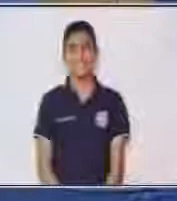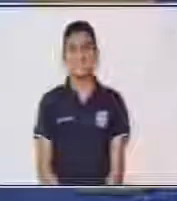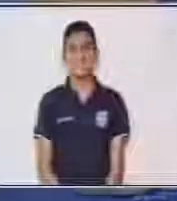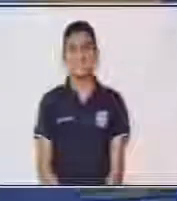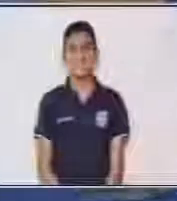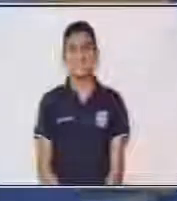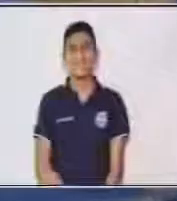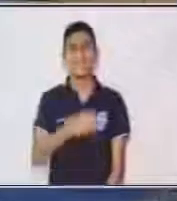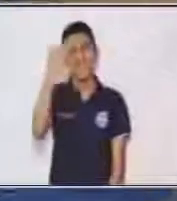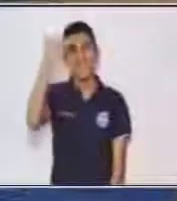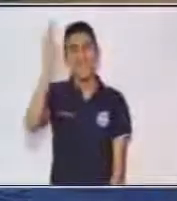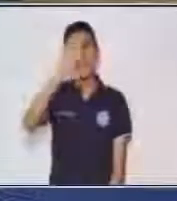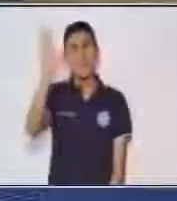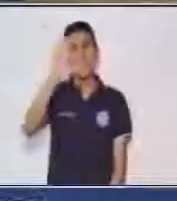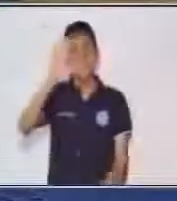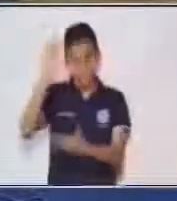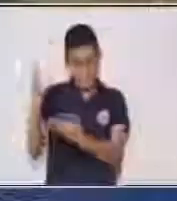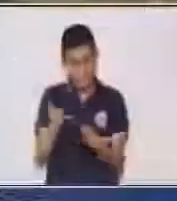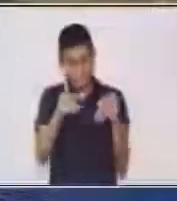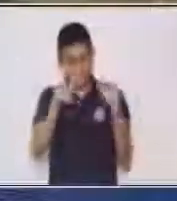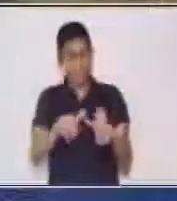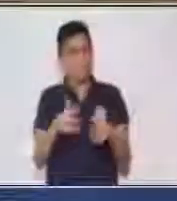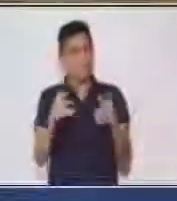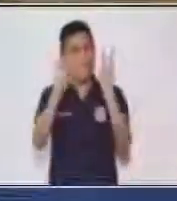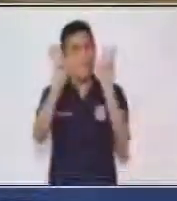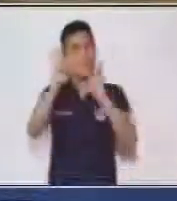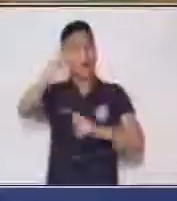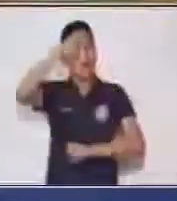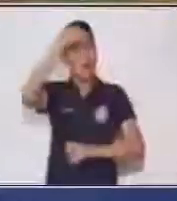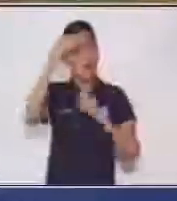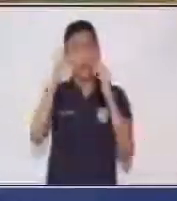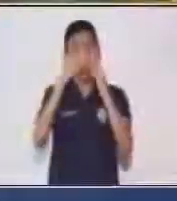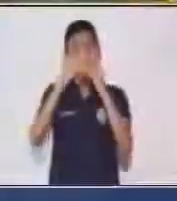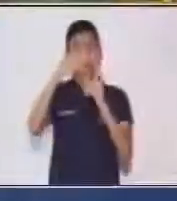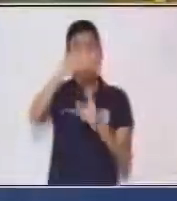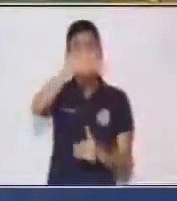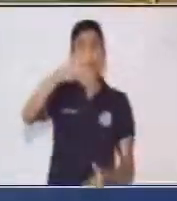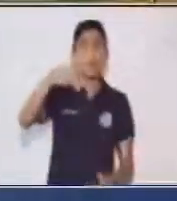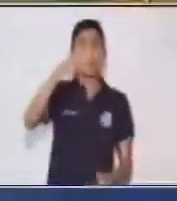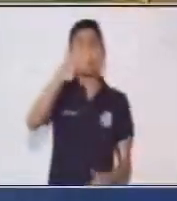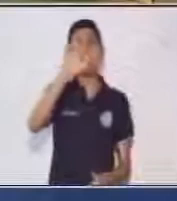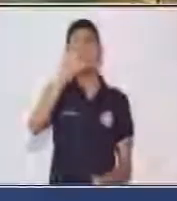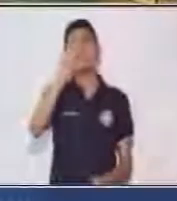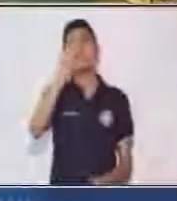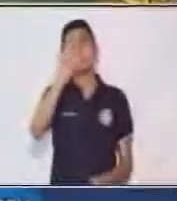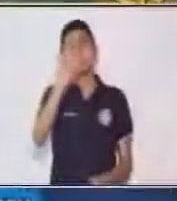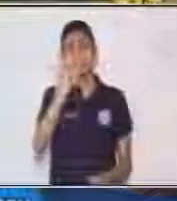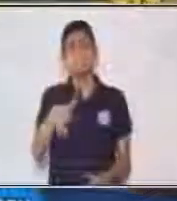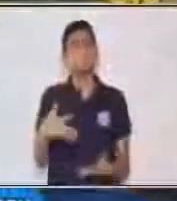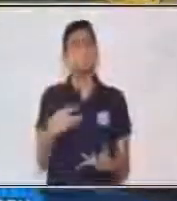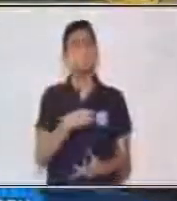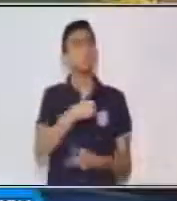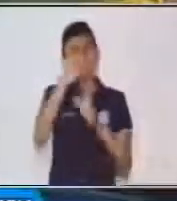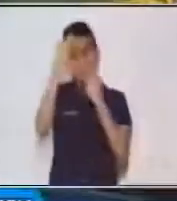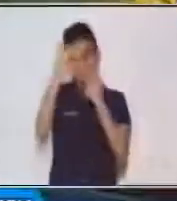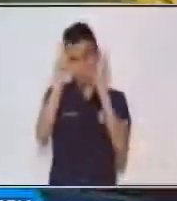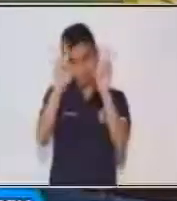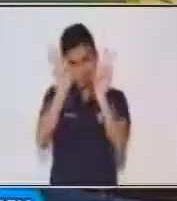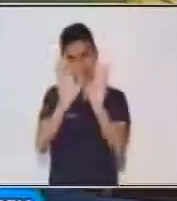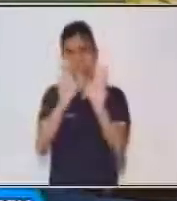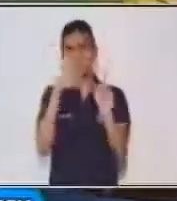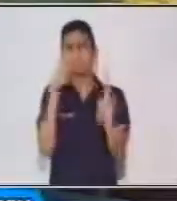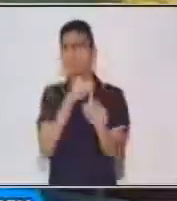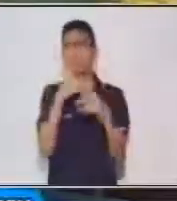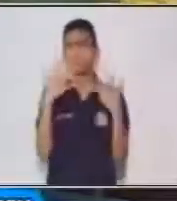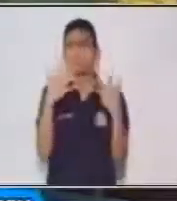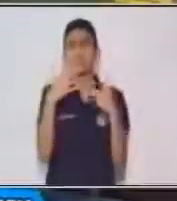Queridos alumnos, bienvenidos a este espacio educativo Aprendo en Casa. Yo soy Ligia Quesada y en esta oportunidad desarrollaré el tema